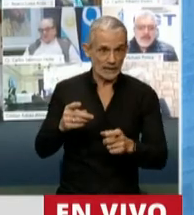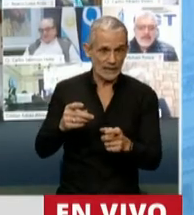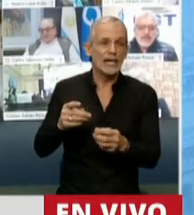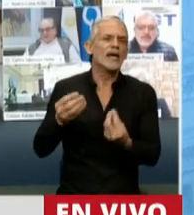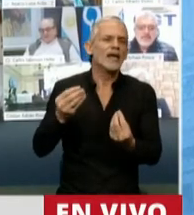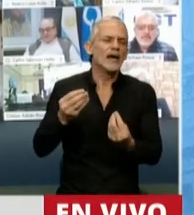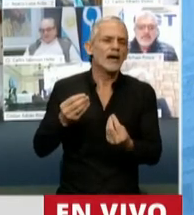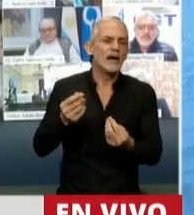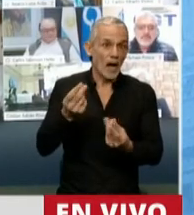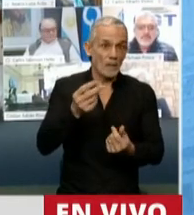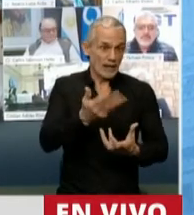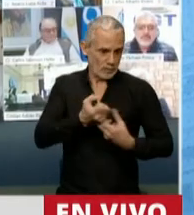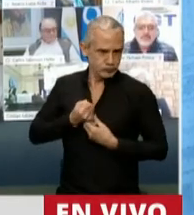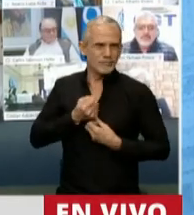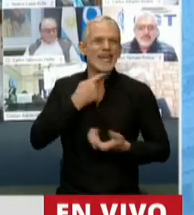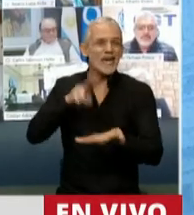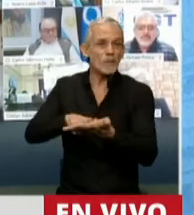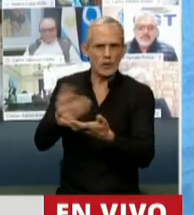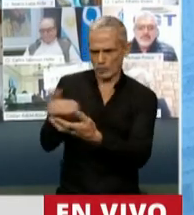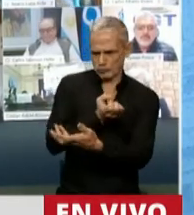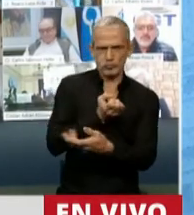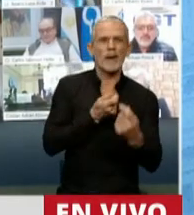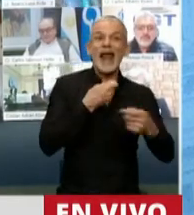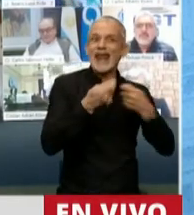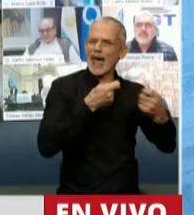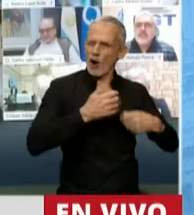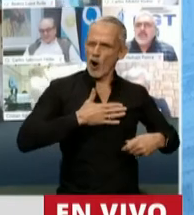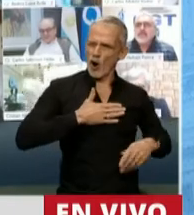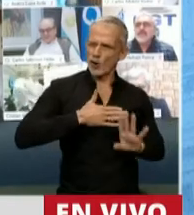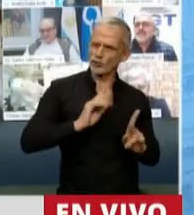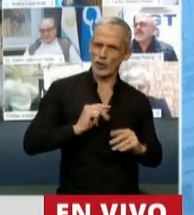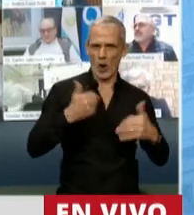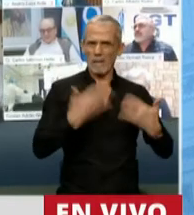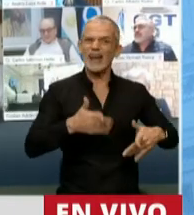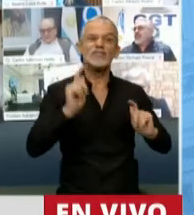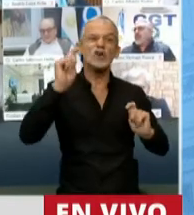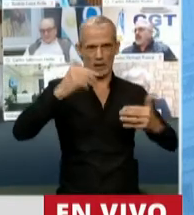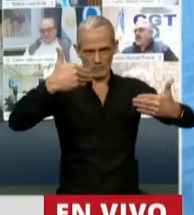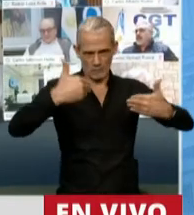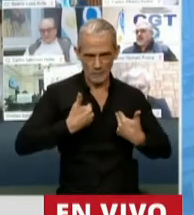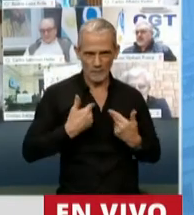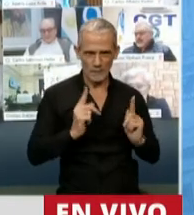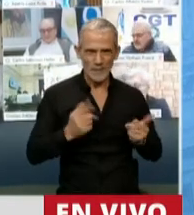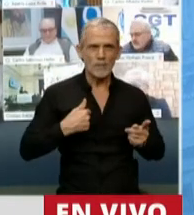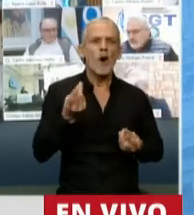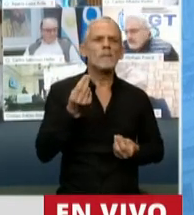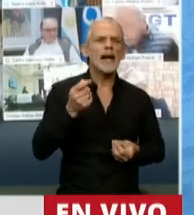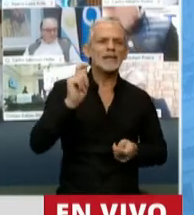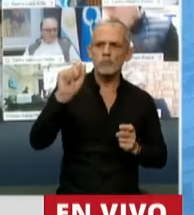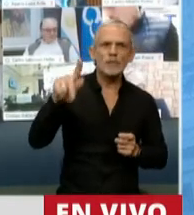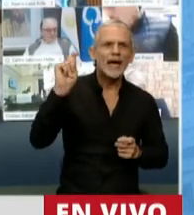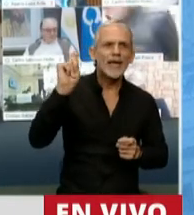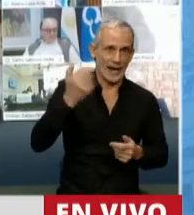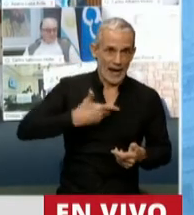que retienen los impuestos para hacer negocios a beneficio propio con el dinero del Estado.